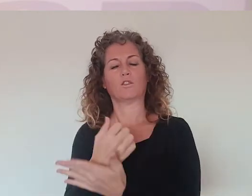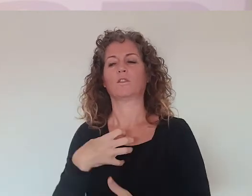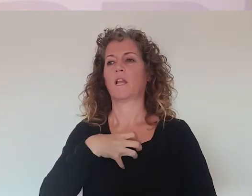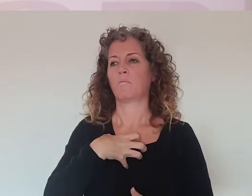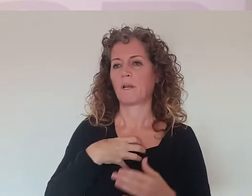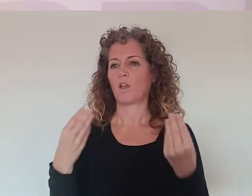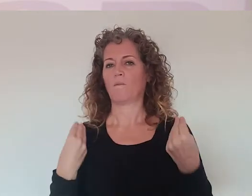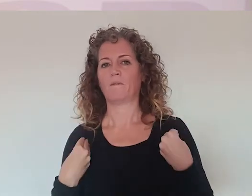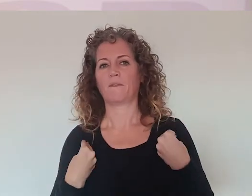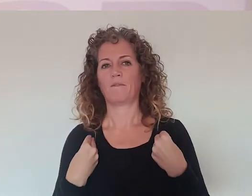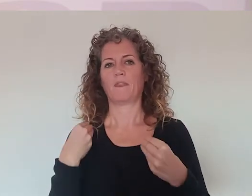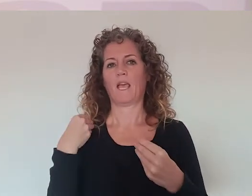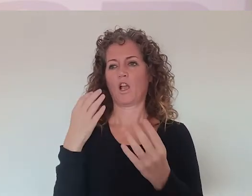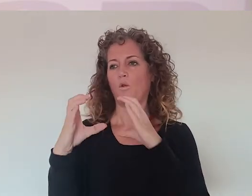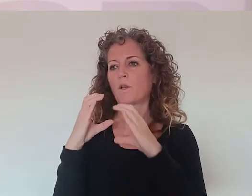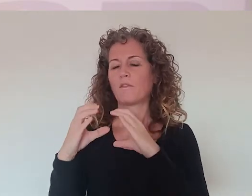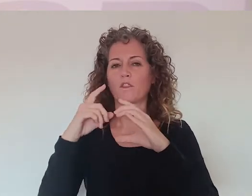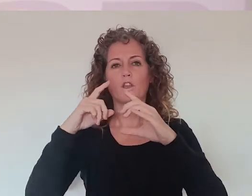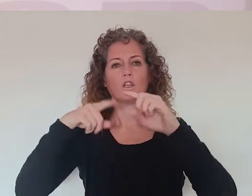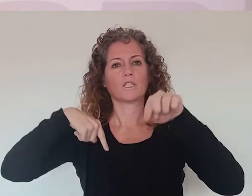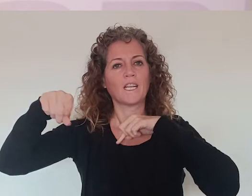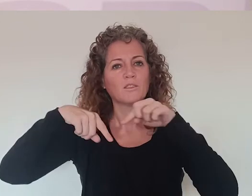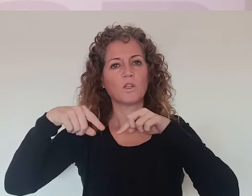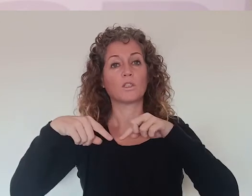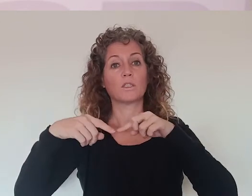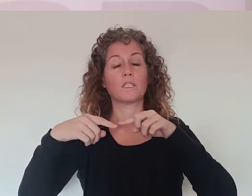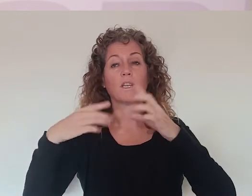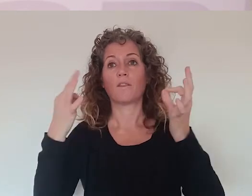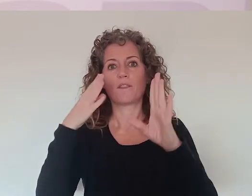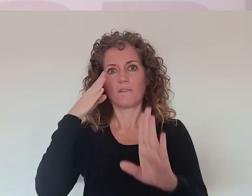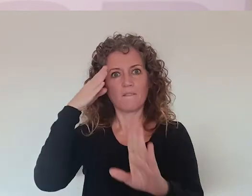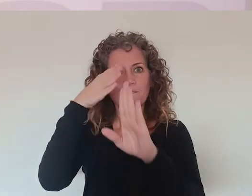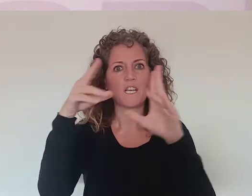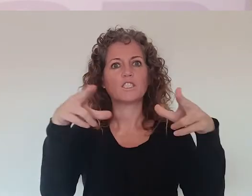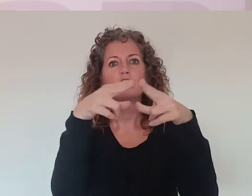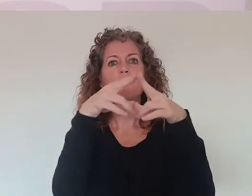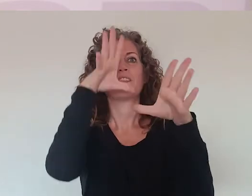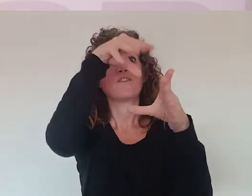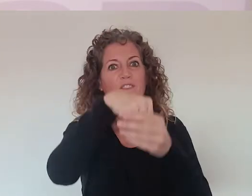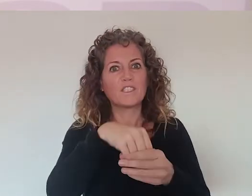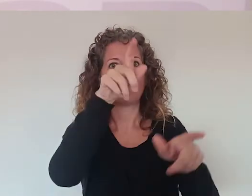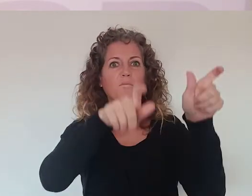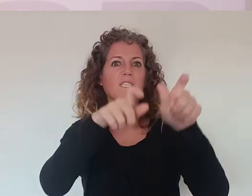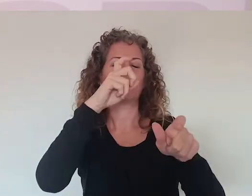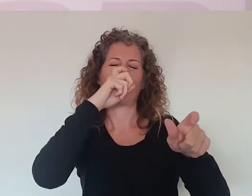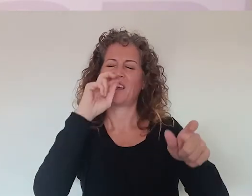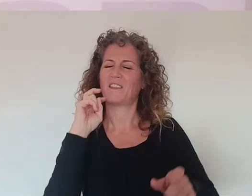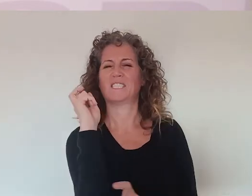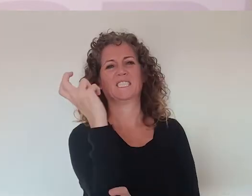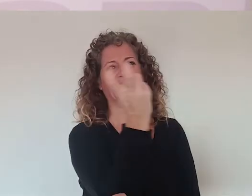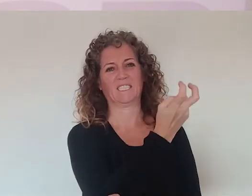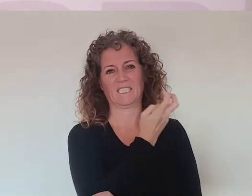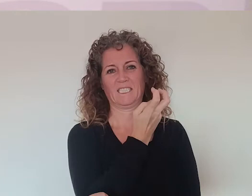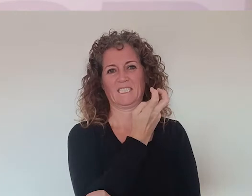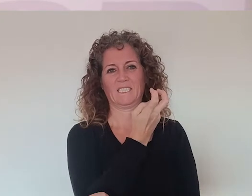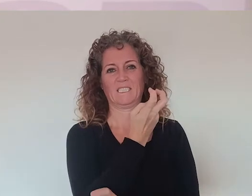sociales, el empleo, la vivienda, la comunicación, el transporte, tiene que estar pensado para una sociedad formada por personas de